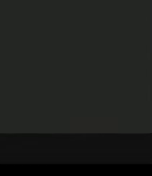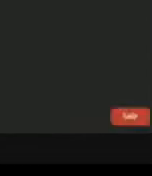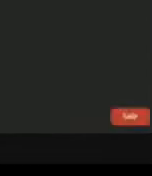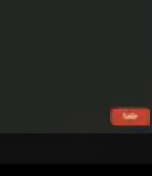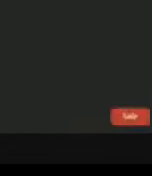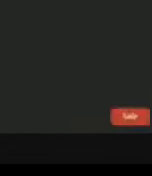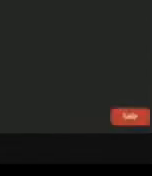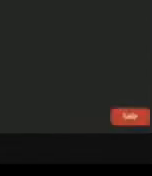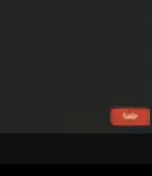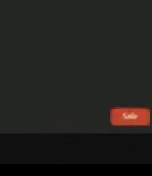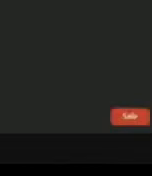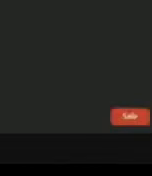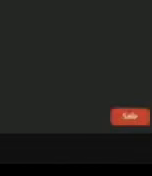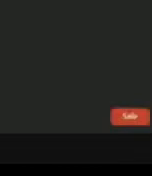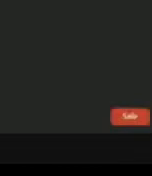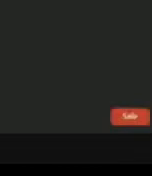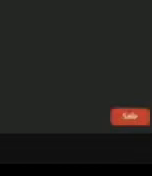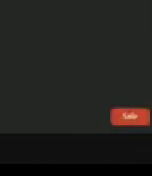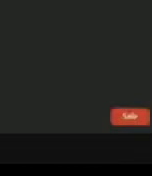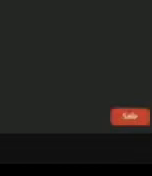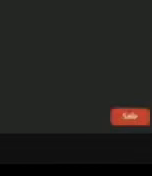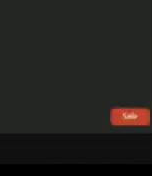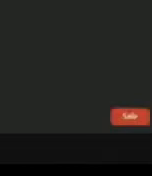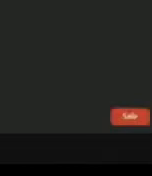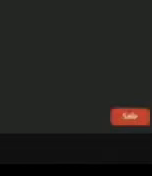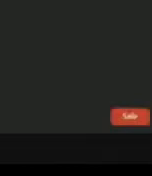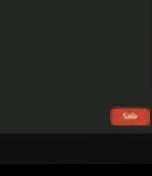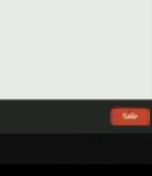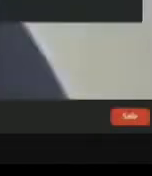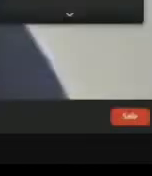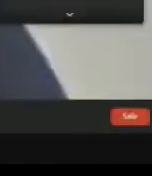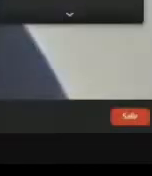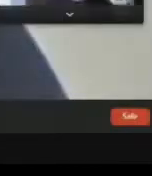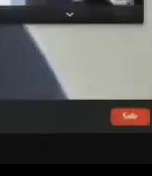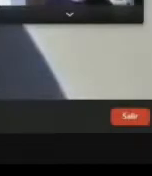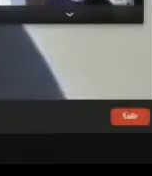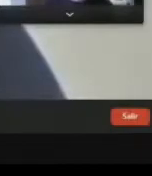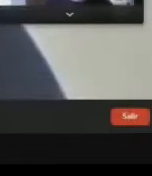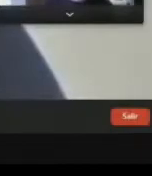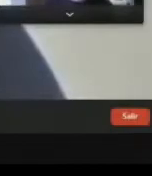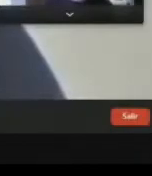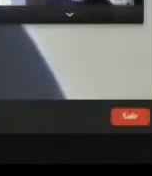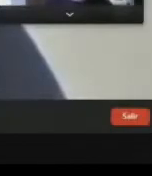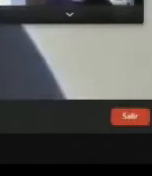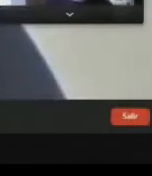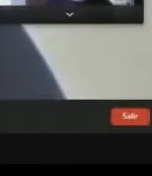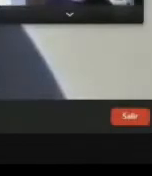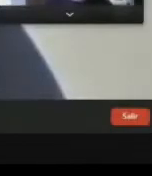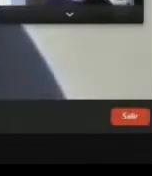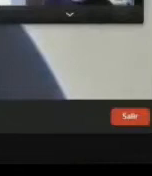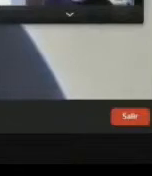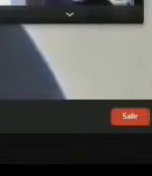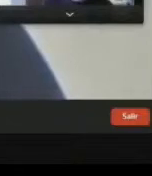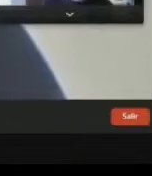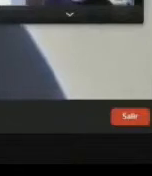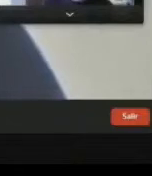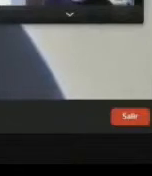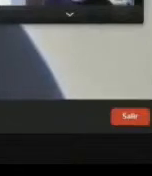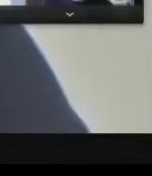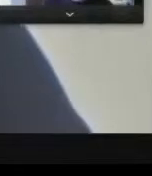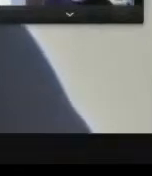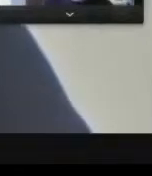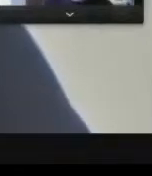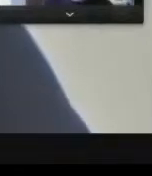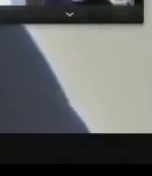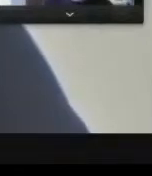archivo y generar procesos y servicios de manera electrónica. Bajo ese tenor, consideramos importante que dentro de este segundo día del foro se desarrollara el primer